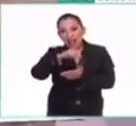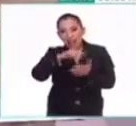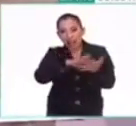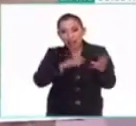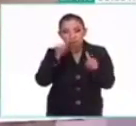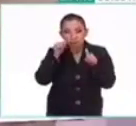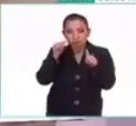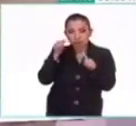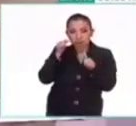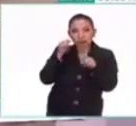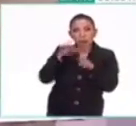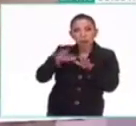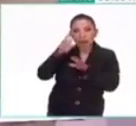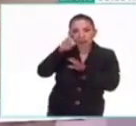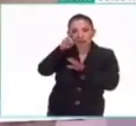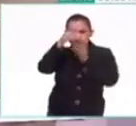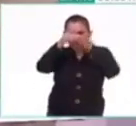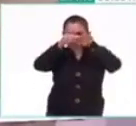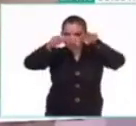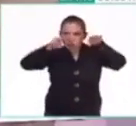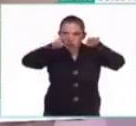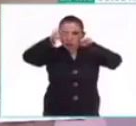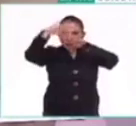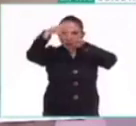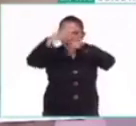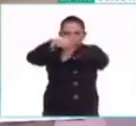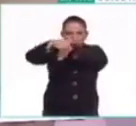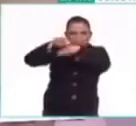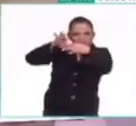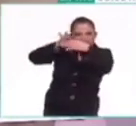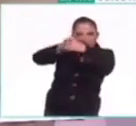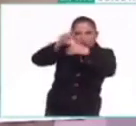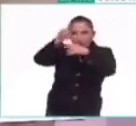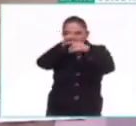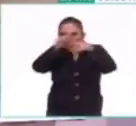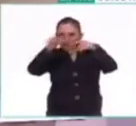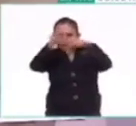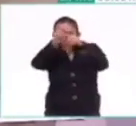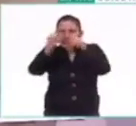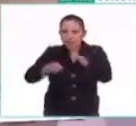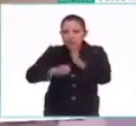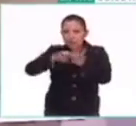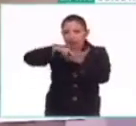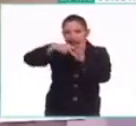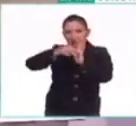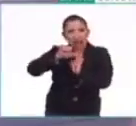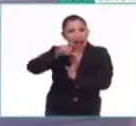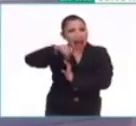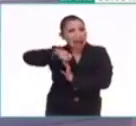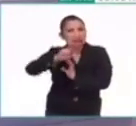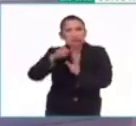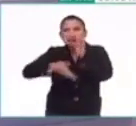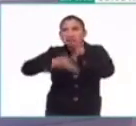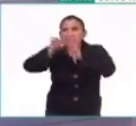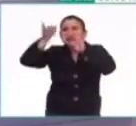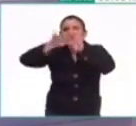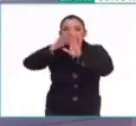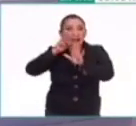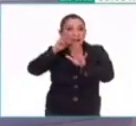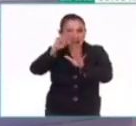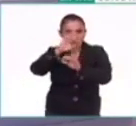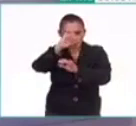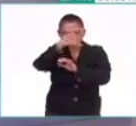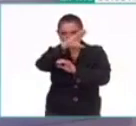orientada al horizonte, está orientada a los números, a la geometría y a la arquitectura. Estamos viendo justamente una